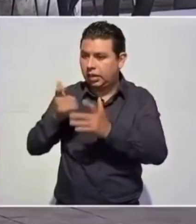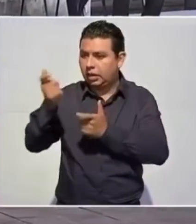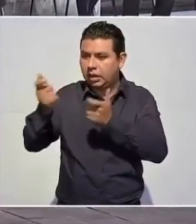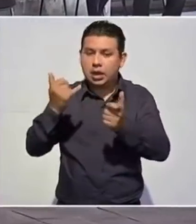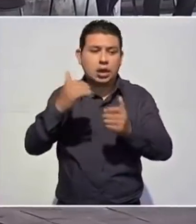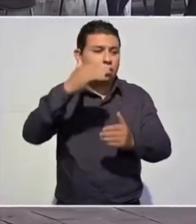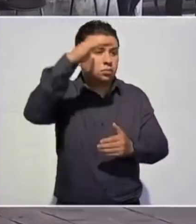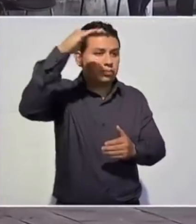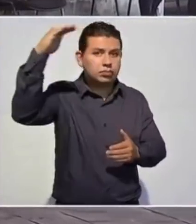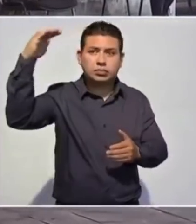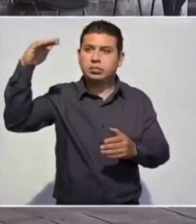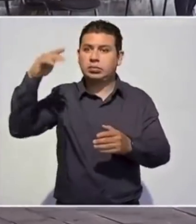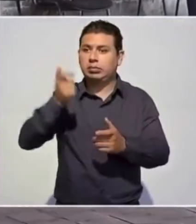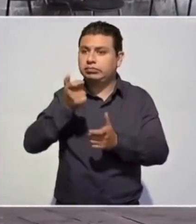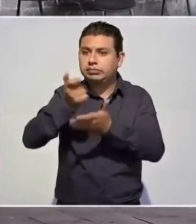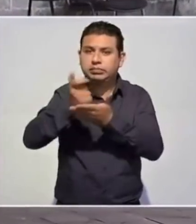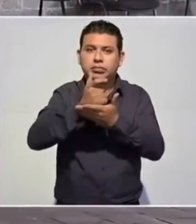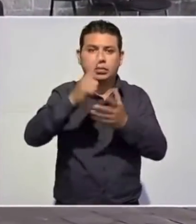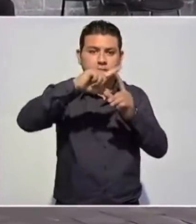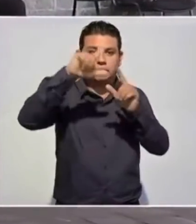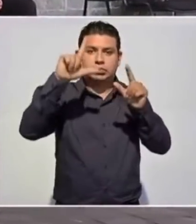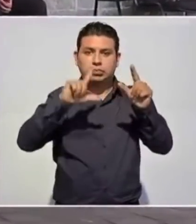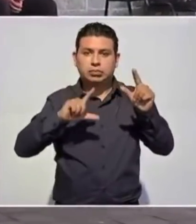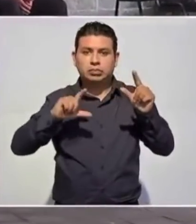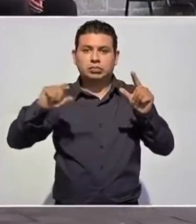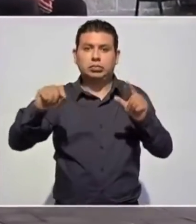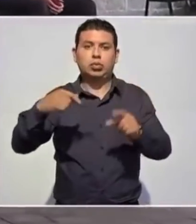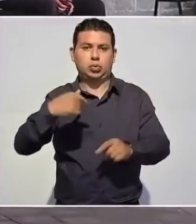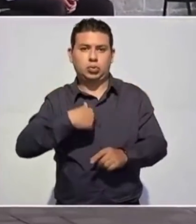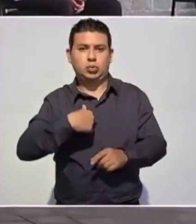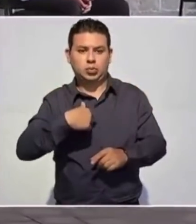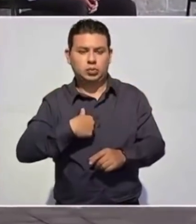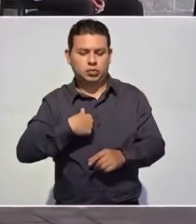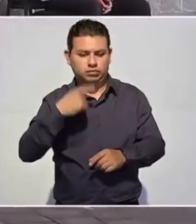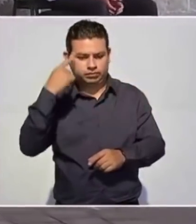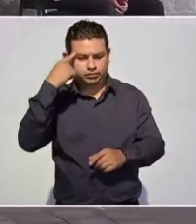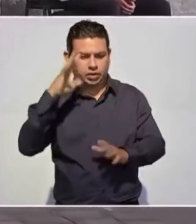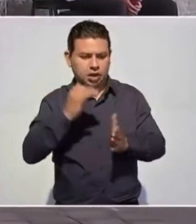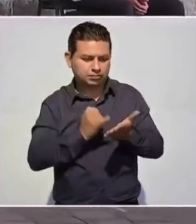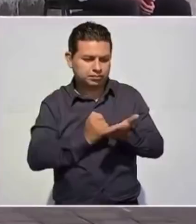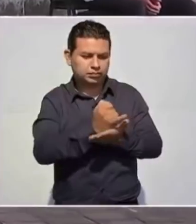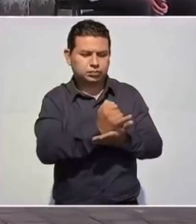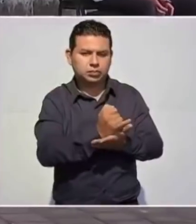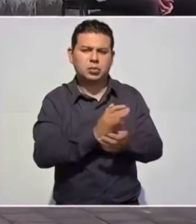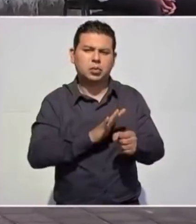adultos mayores del país, he tomado la siguiente decisión.